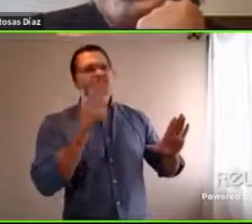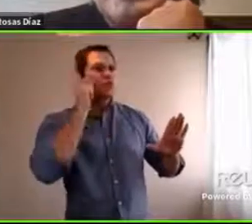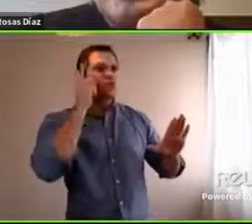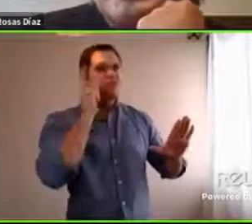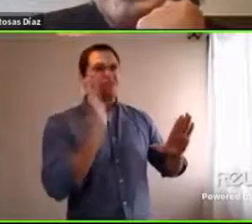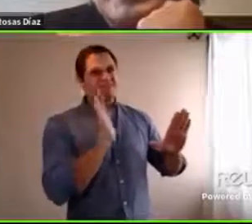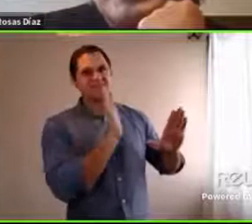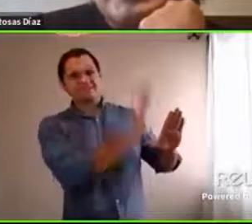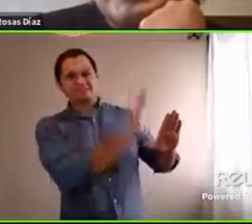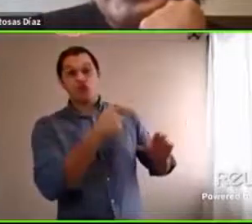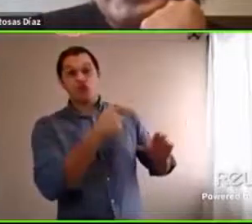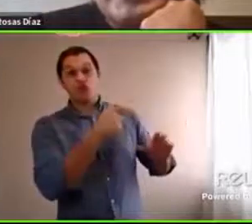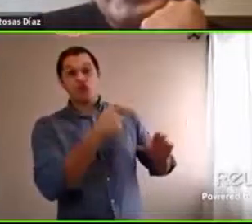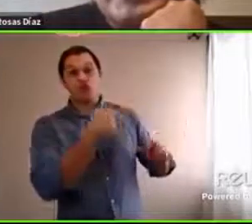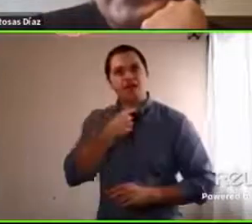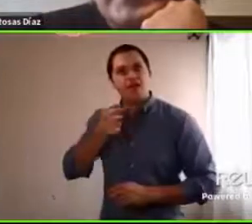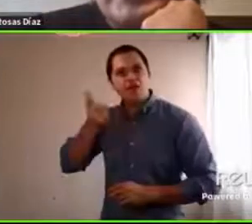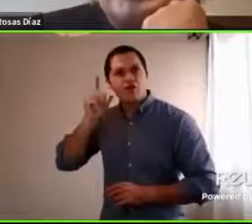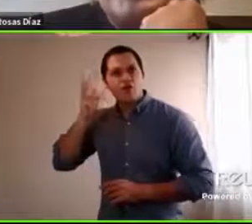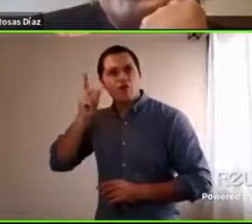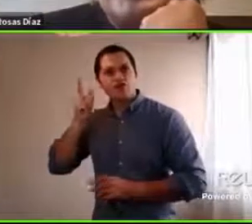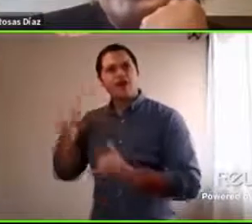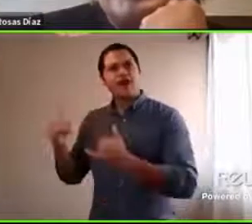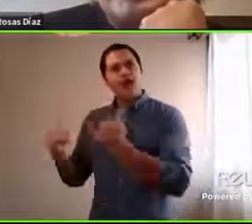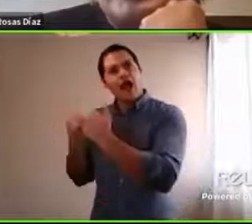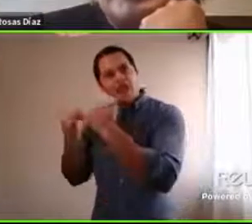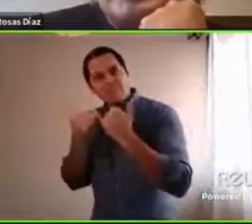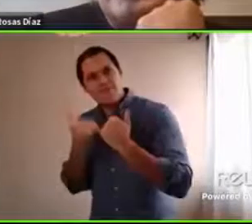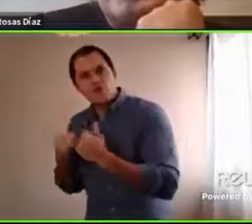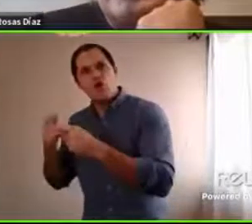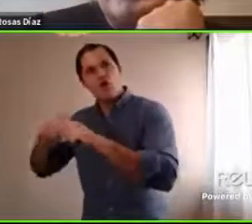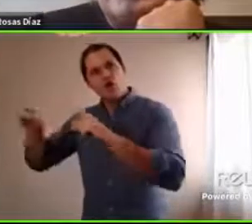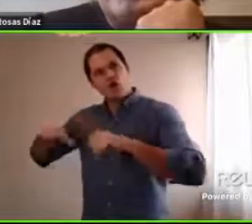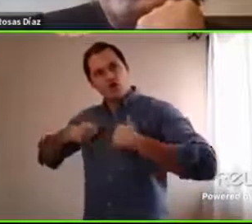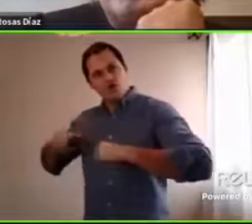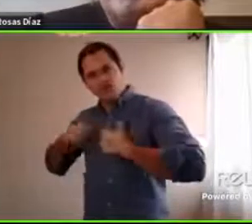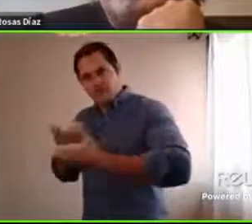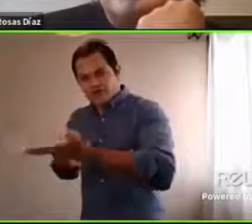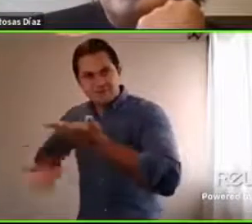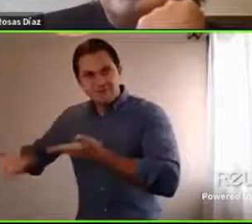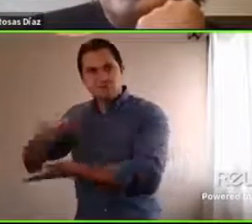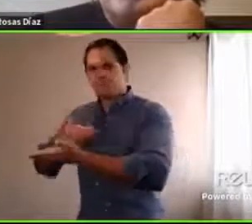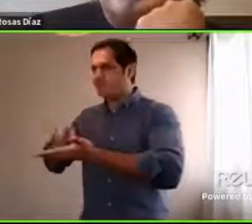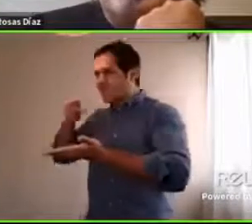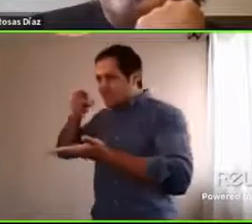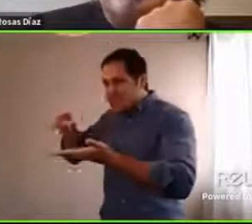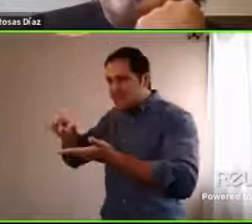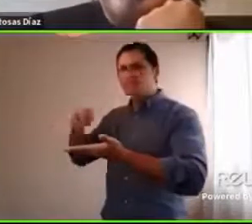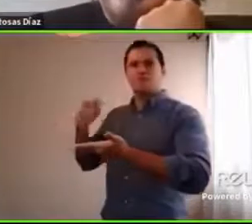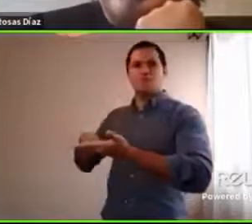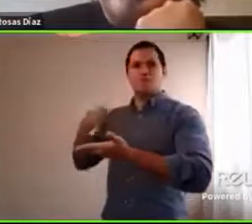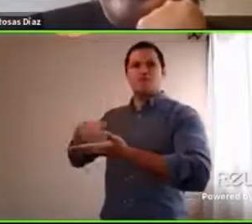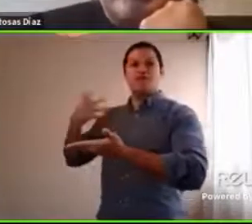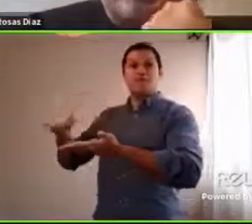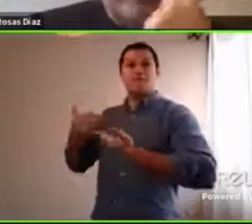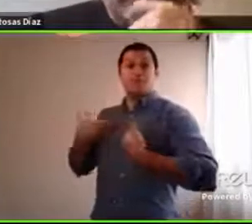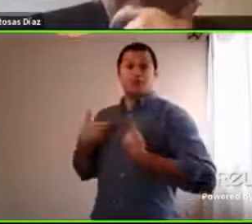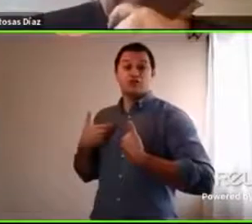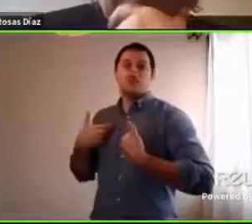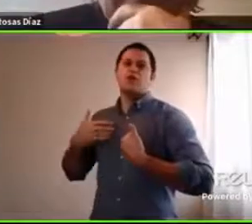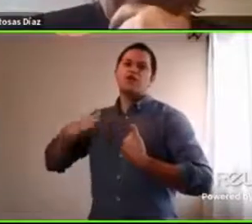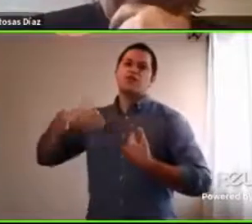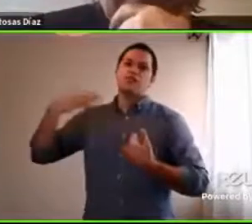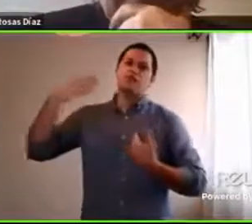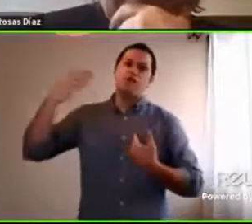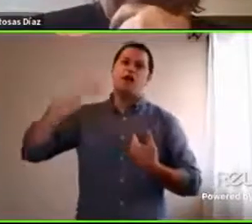escuchar la palabra de nuestros amigos. Es valioso lo que nuestros amigos nos dicen, no lo que nos dicen nuestros padres. Después cuando somos más grandes volvemos a